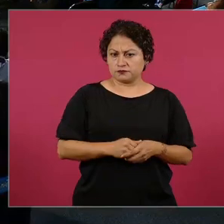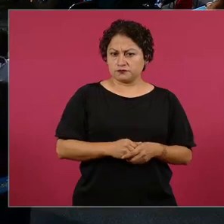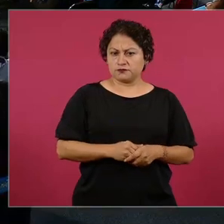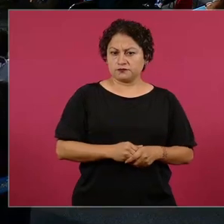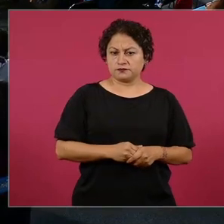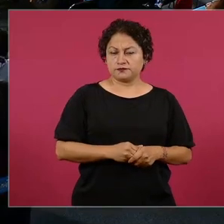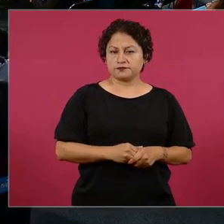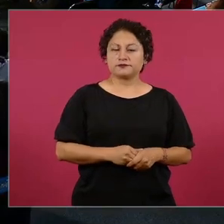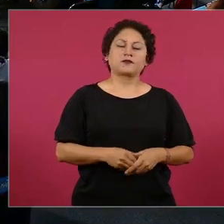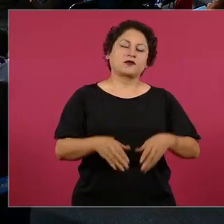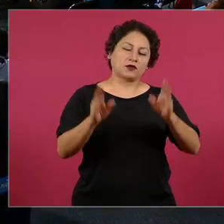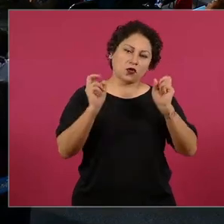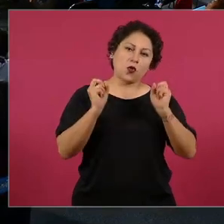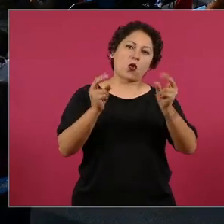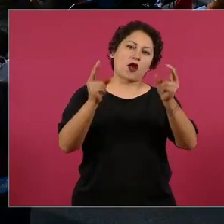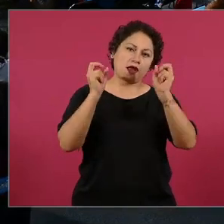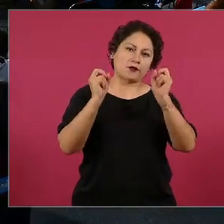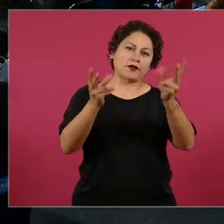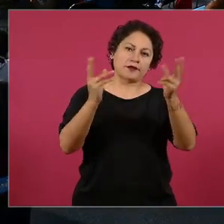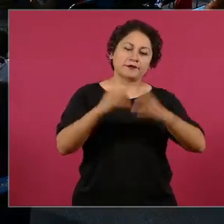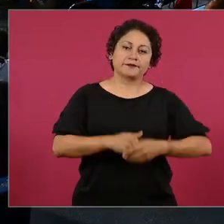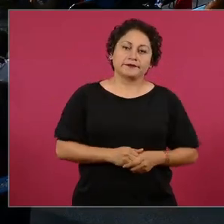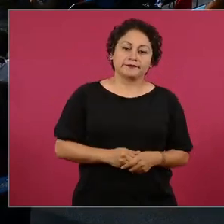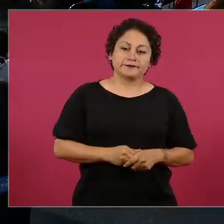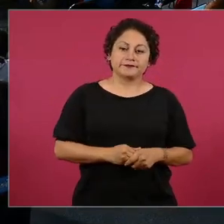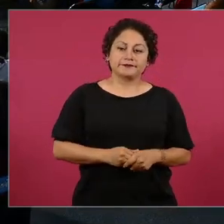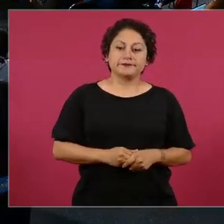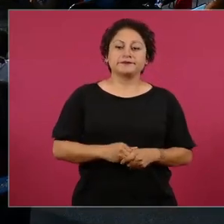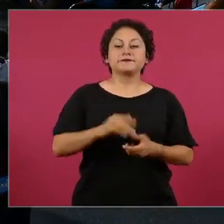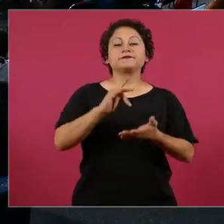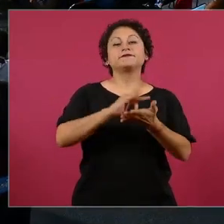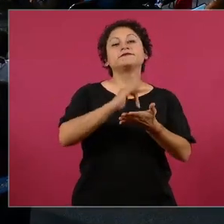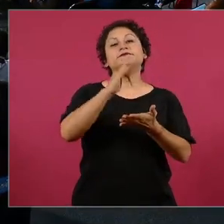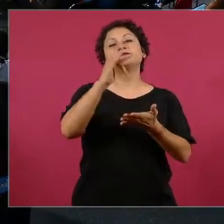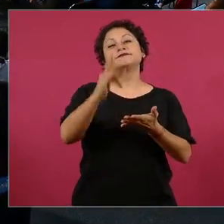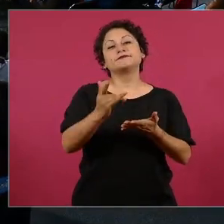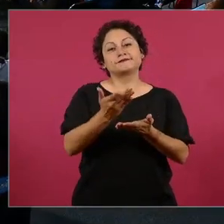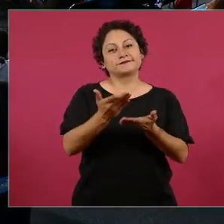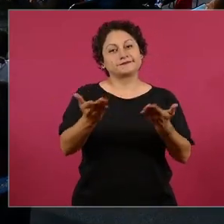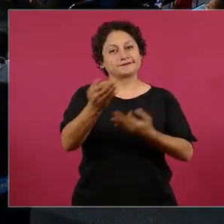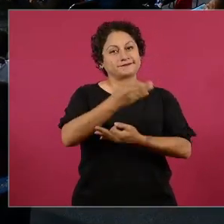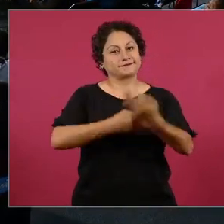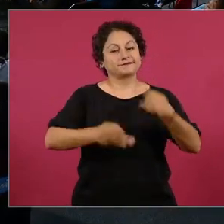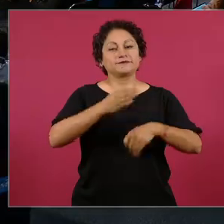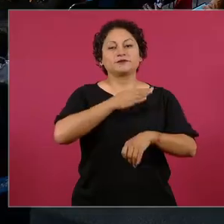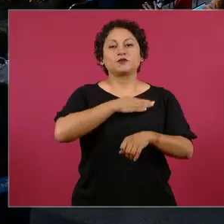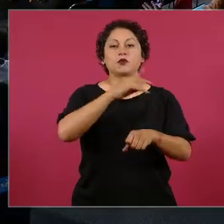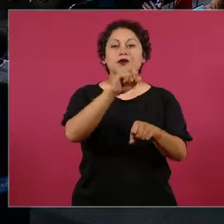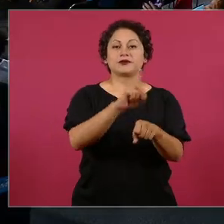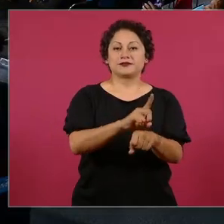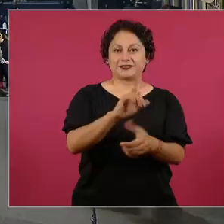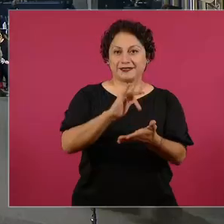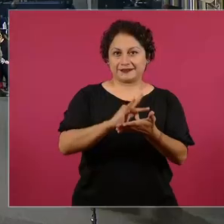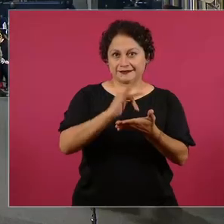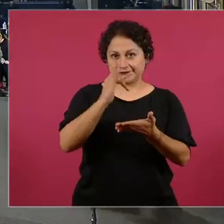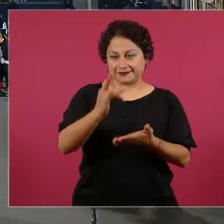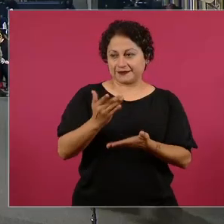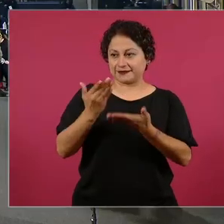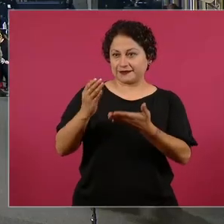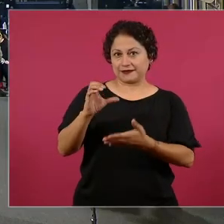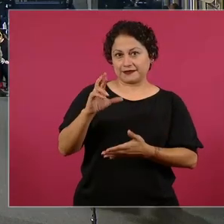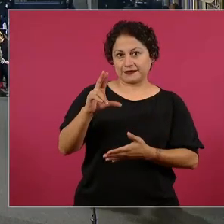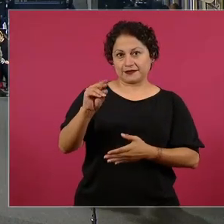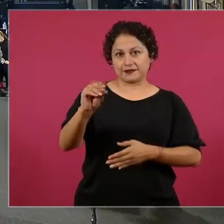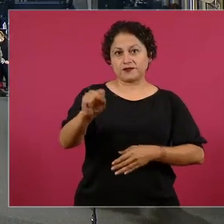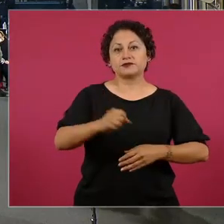Está bien, ya está. Muchas gracias a todos. Buenos días. Gracias, querido Carlos Pozos. Mi nombre es